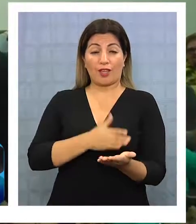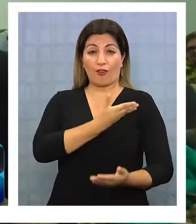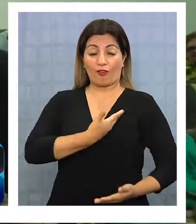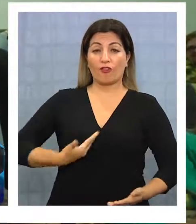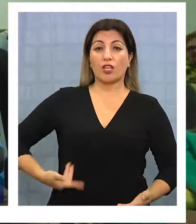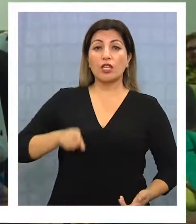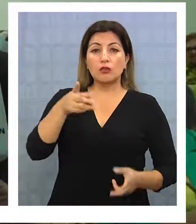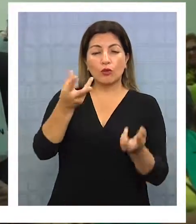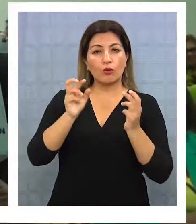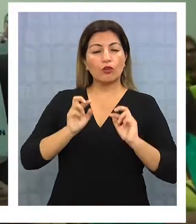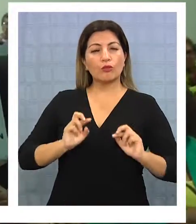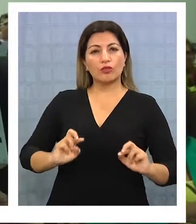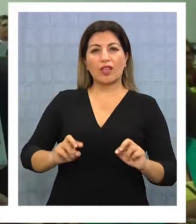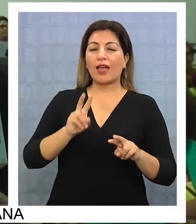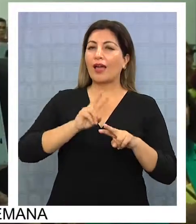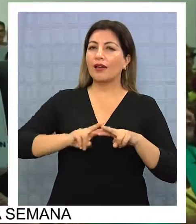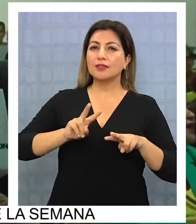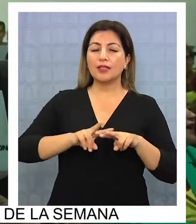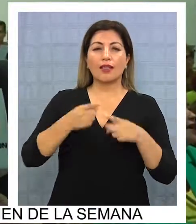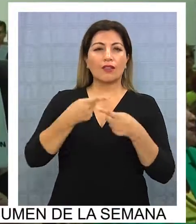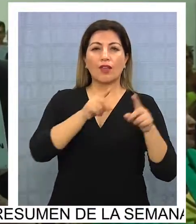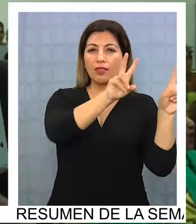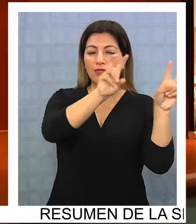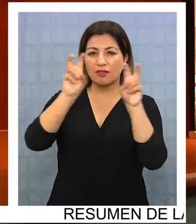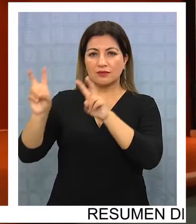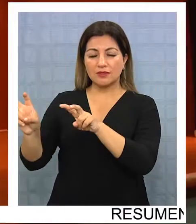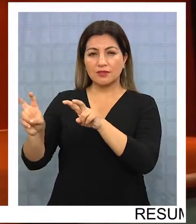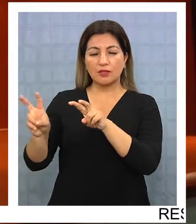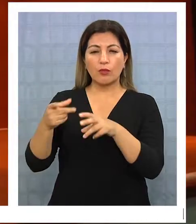da la oportunidad de poder generar en varias líneas temáticas